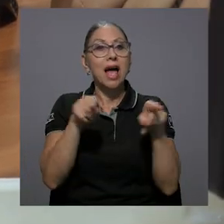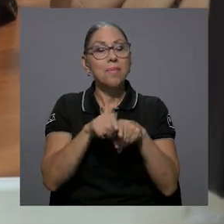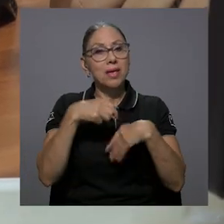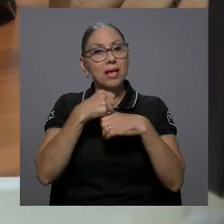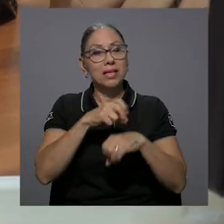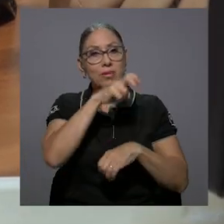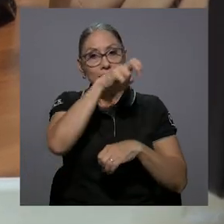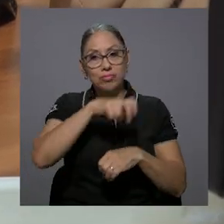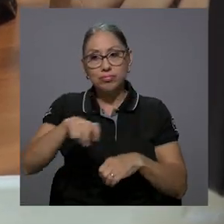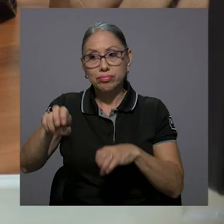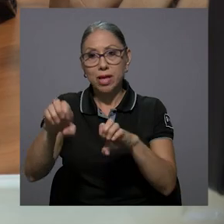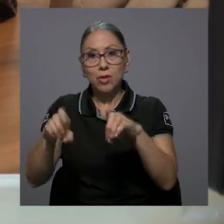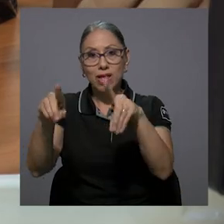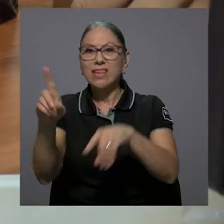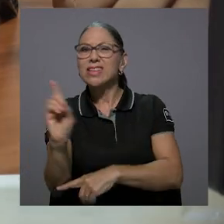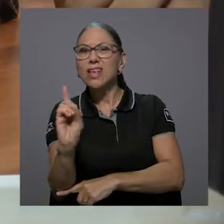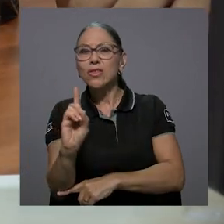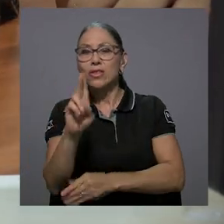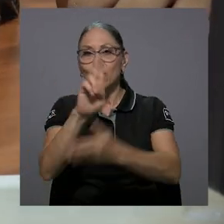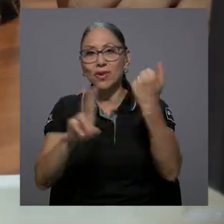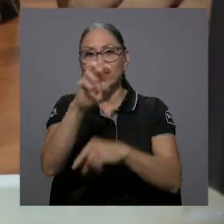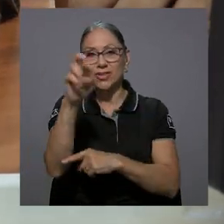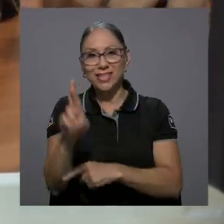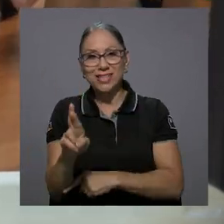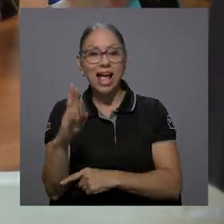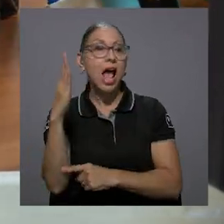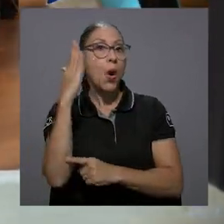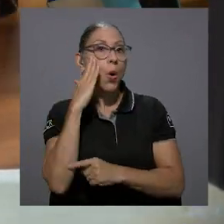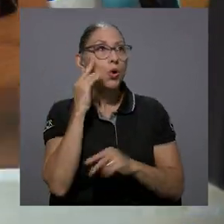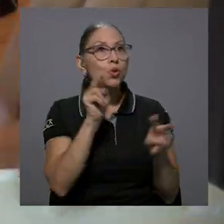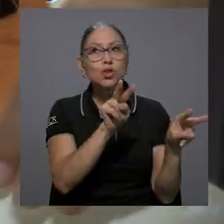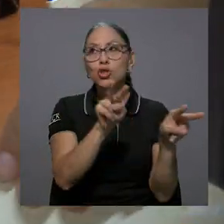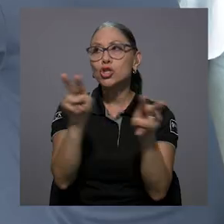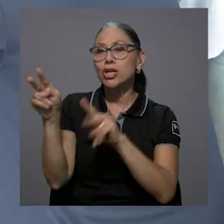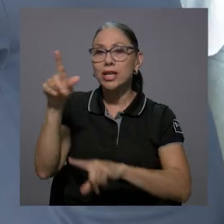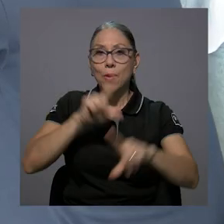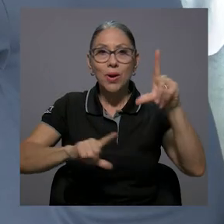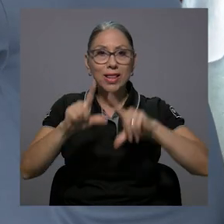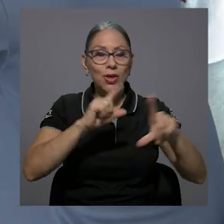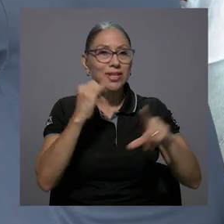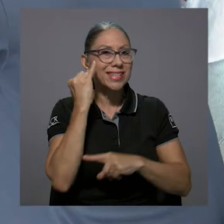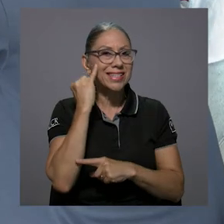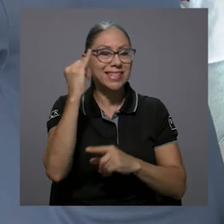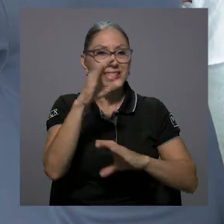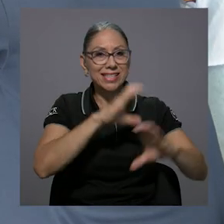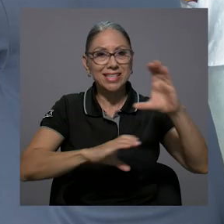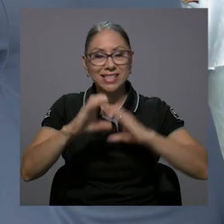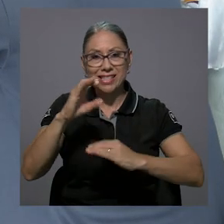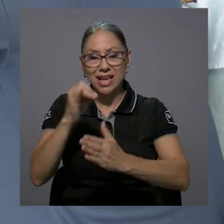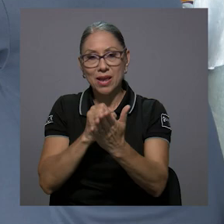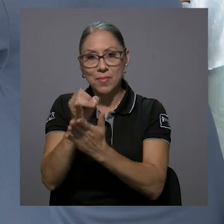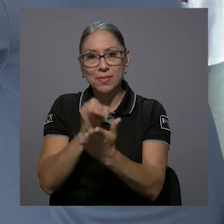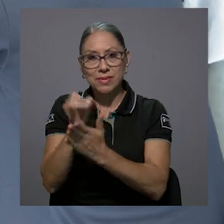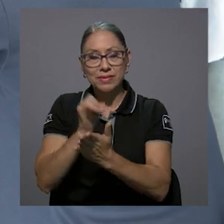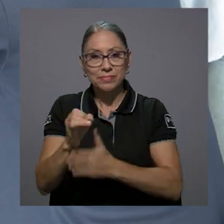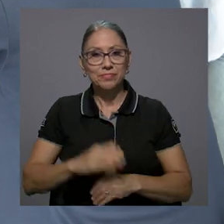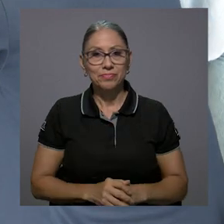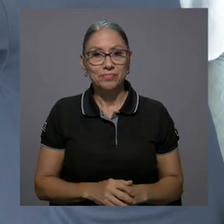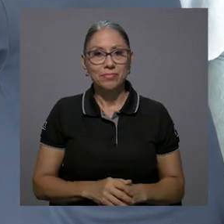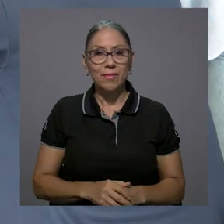realizan giras educativas a la Universidad de Costa Rica para conocer los laboratorios e iniciativas de ciencia e investigación.